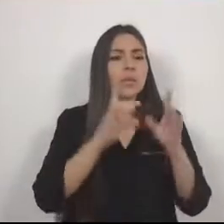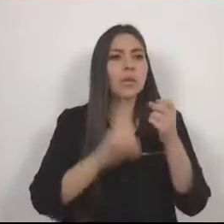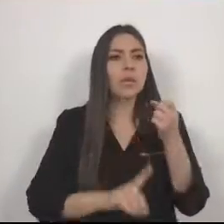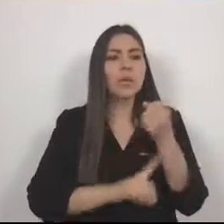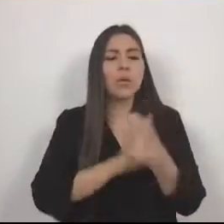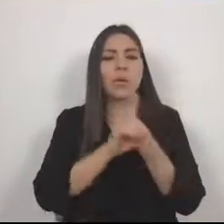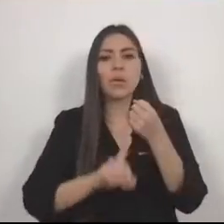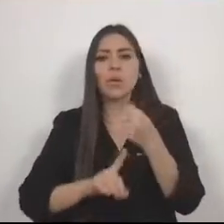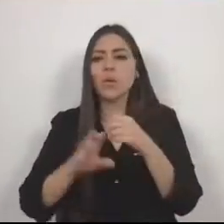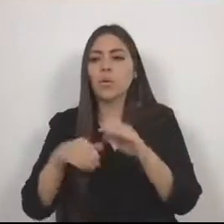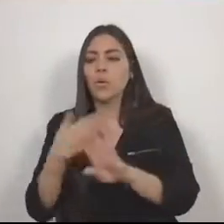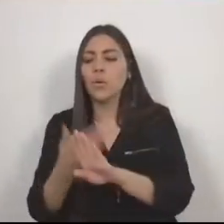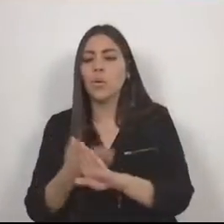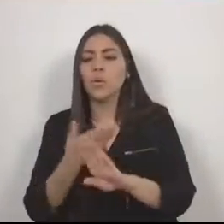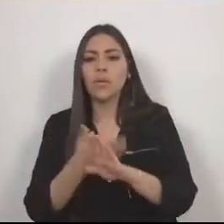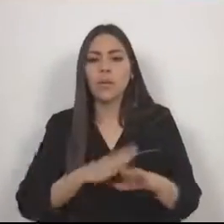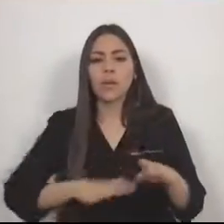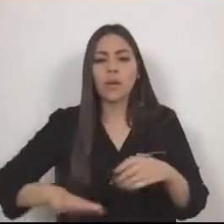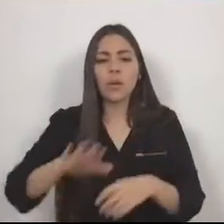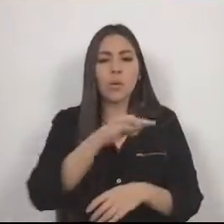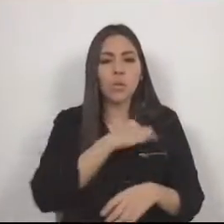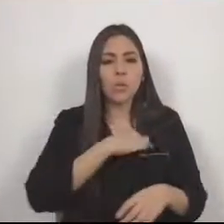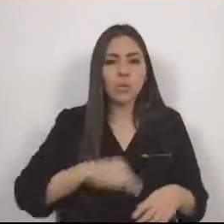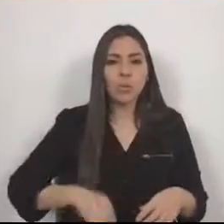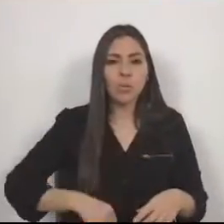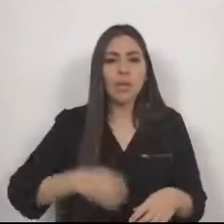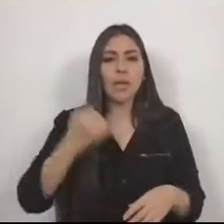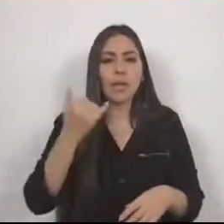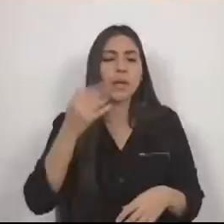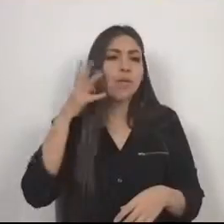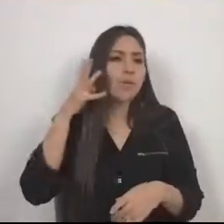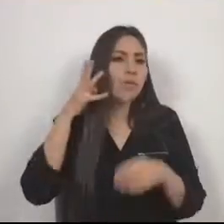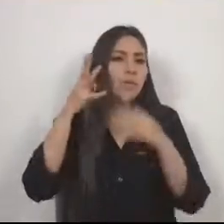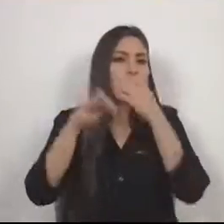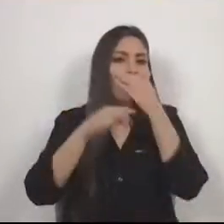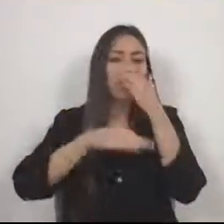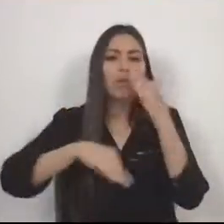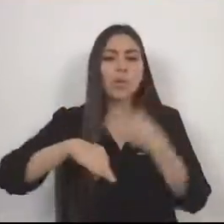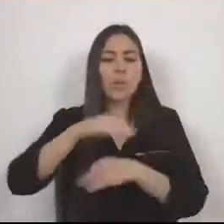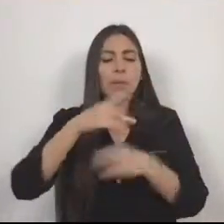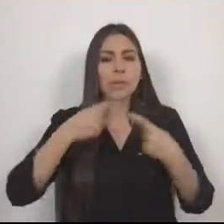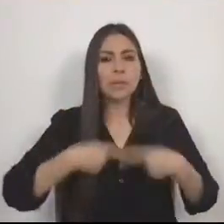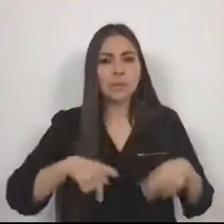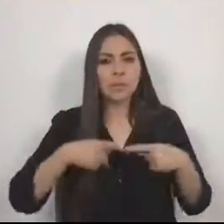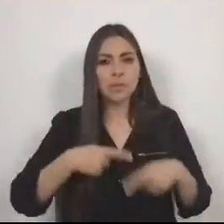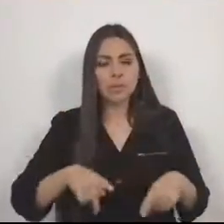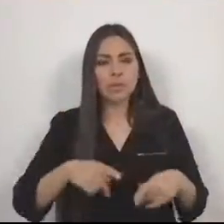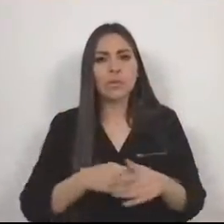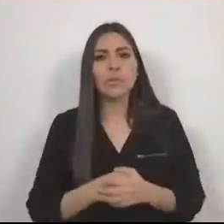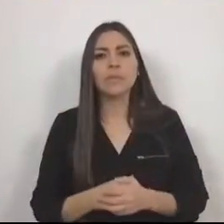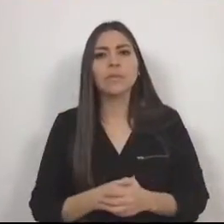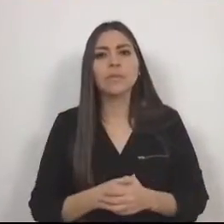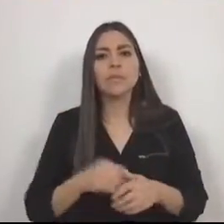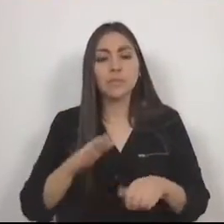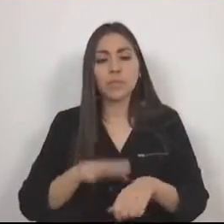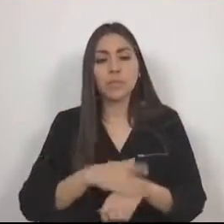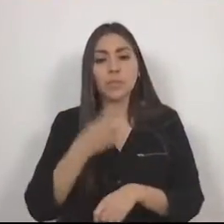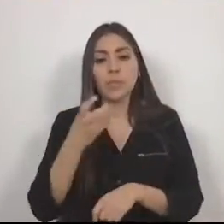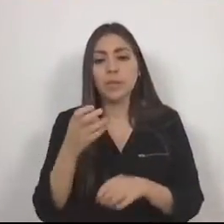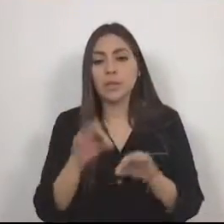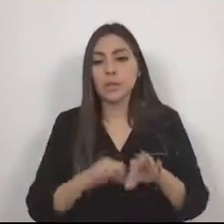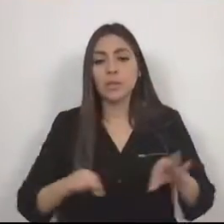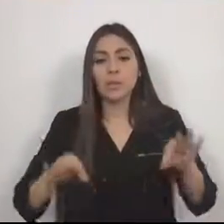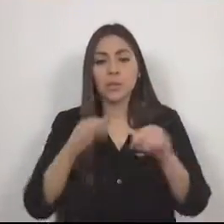y por consiguiente el bienestar y futuro de la población. En este contexto es menester citar el artículo